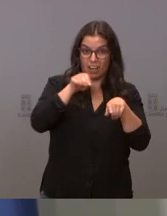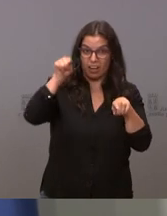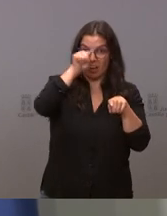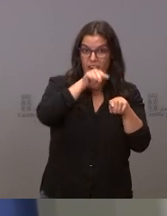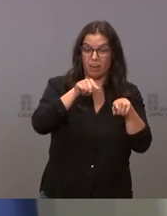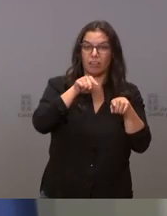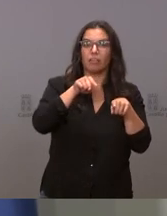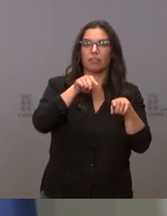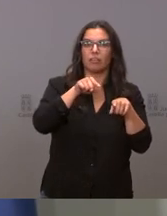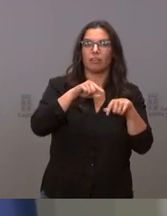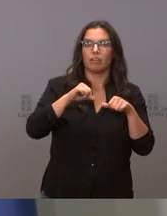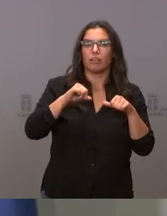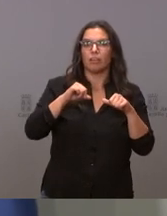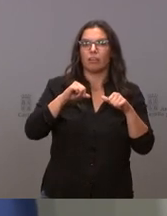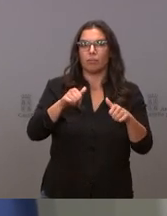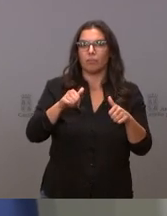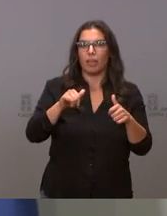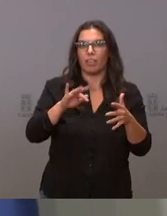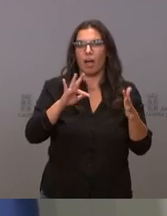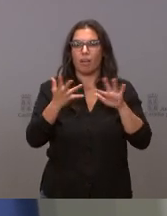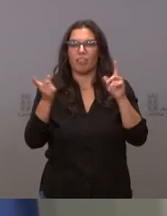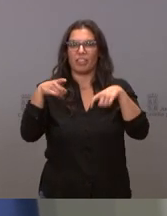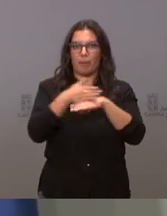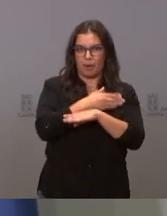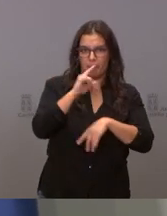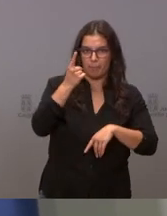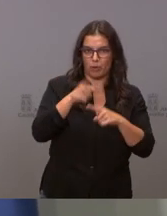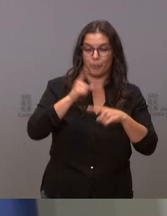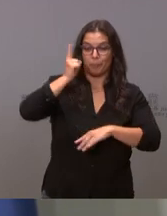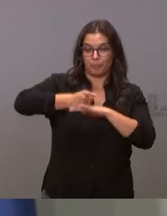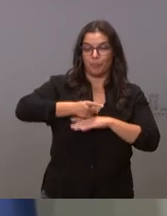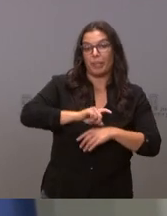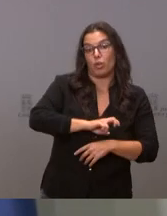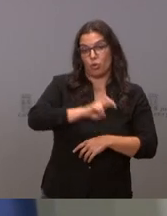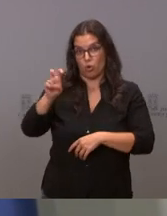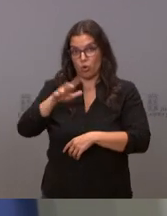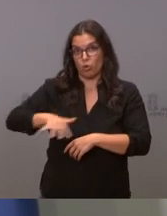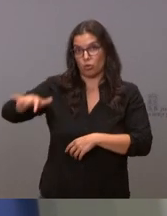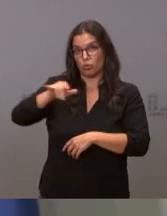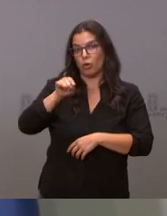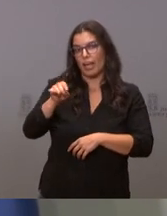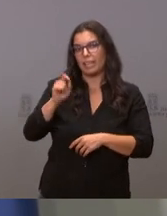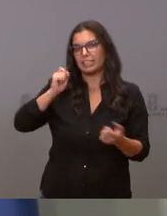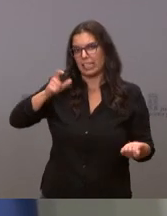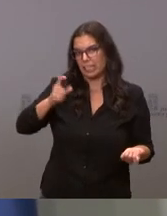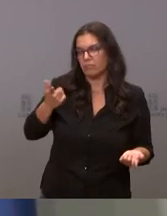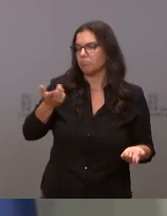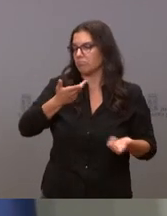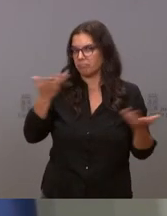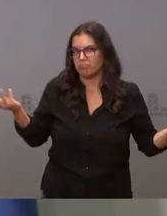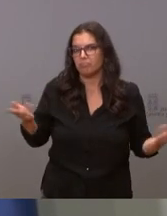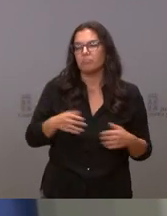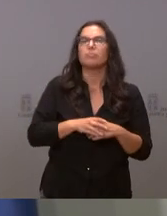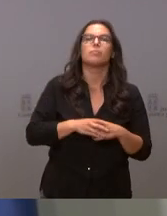pasen a cita previa que estos otros estén con esta frecuenciación y que los PAC